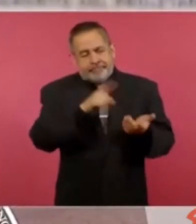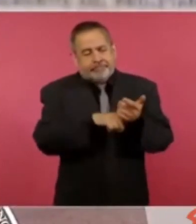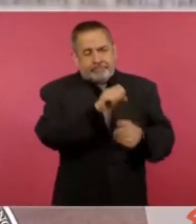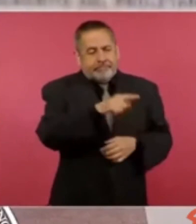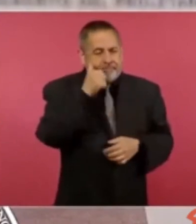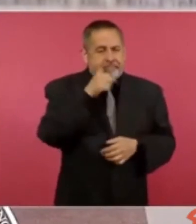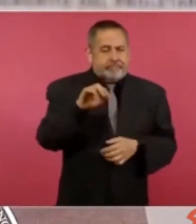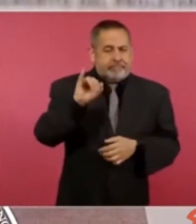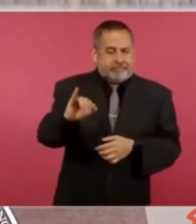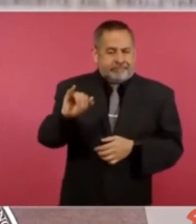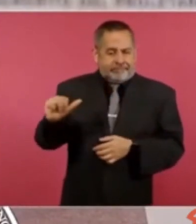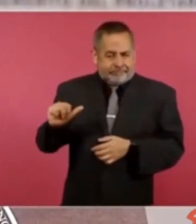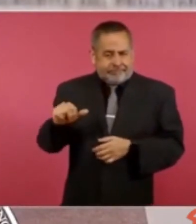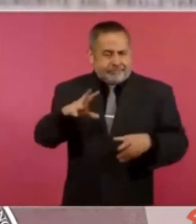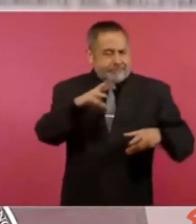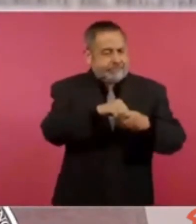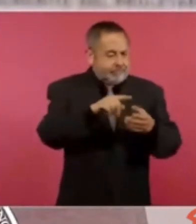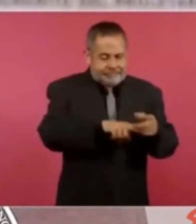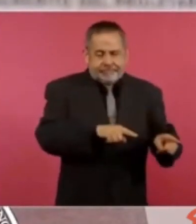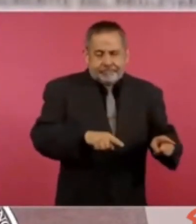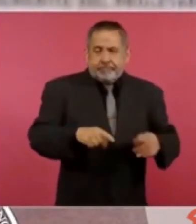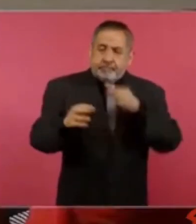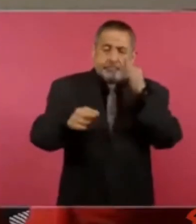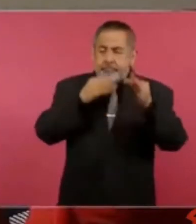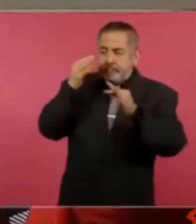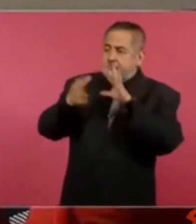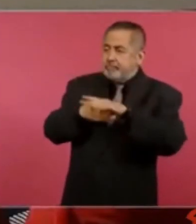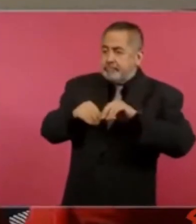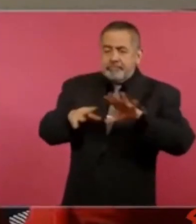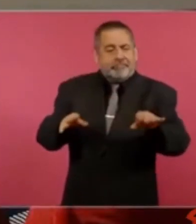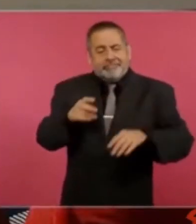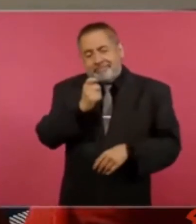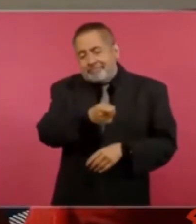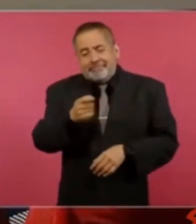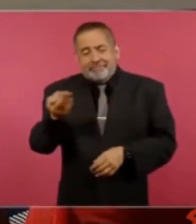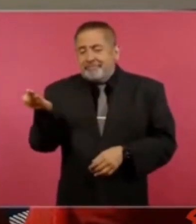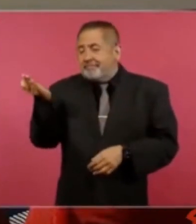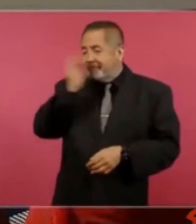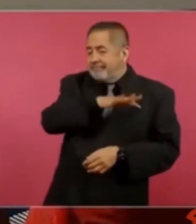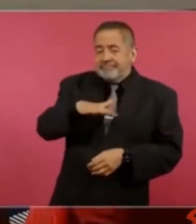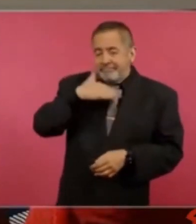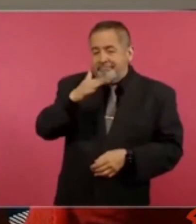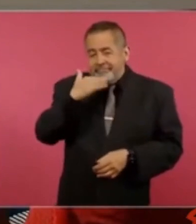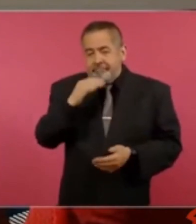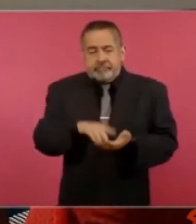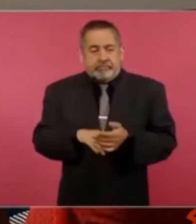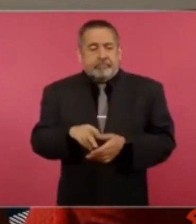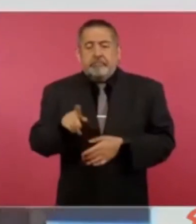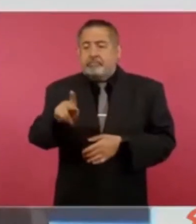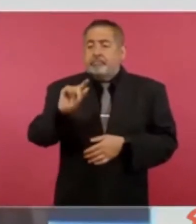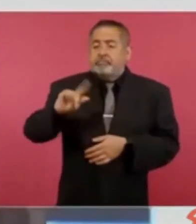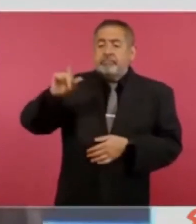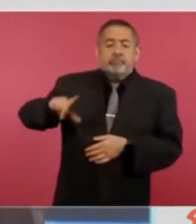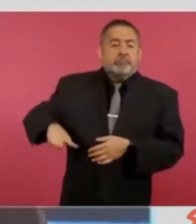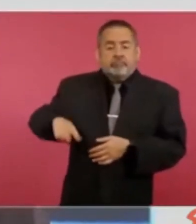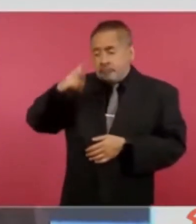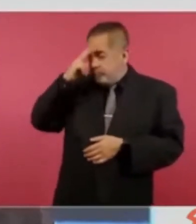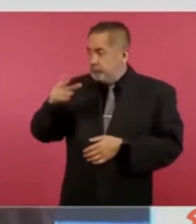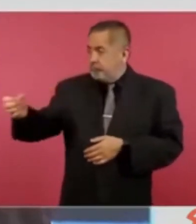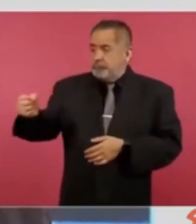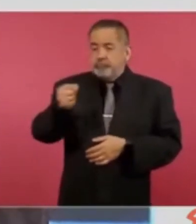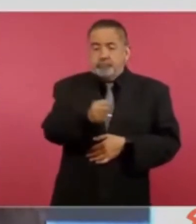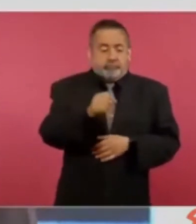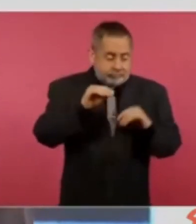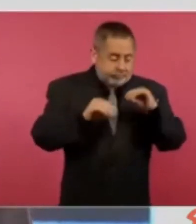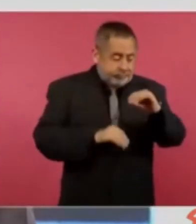inteligencia artificial para promover este tipo de fraudes que utilizan a funcionarios públicos, al gobierno de México